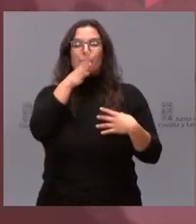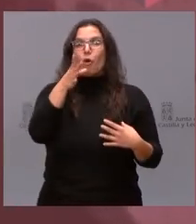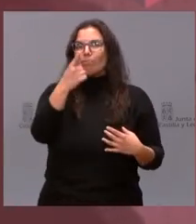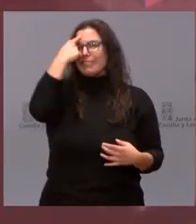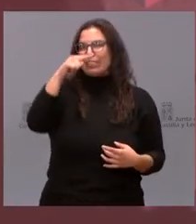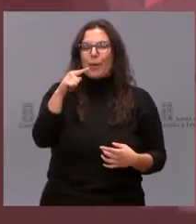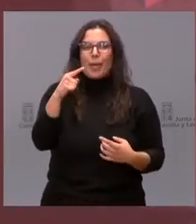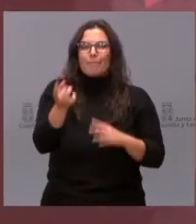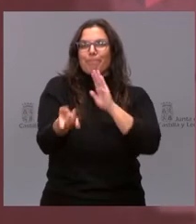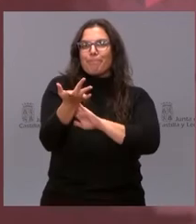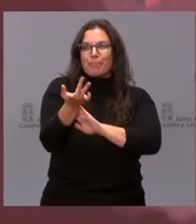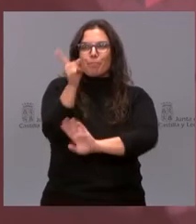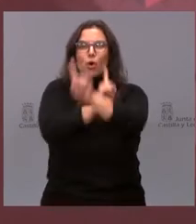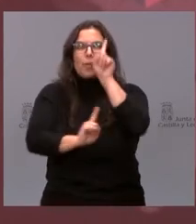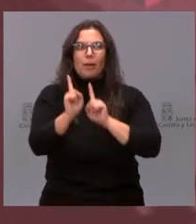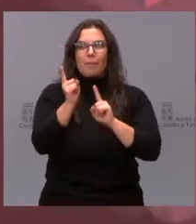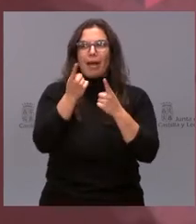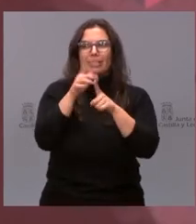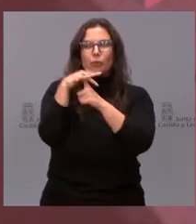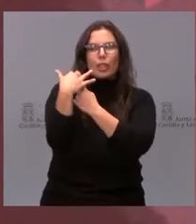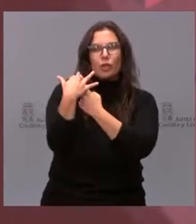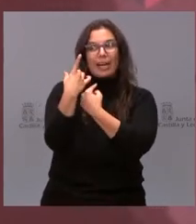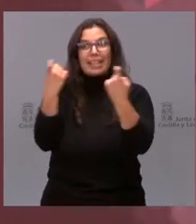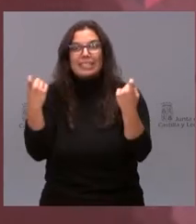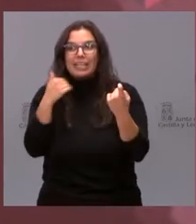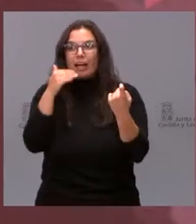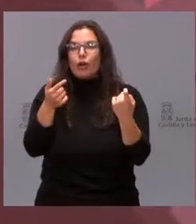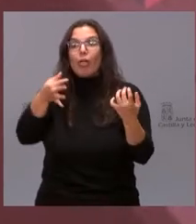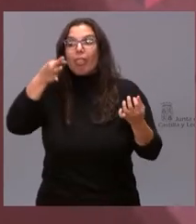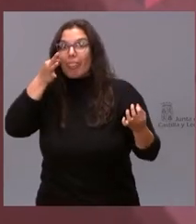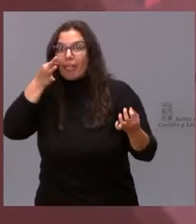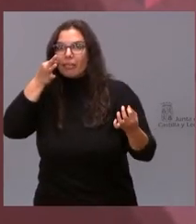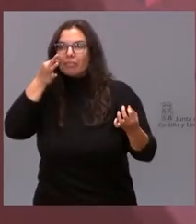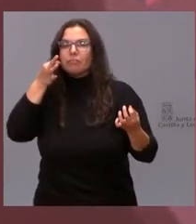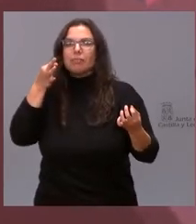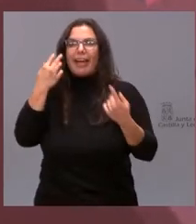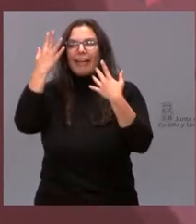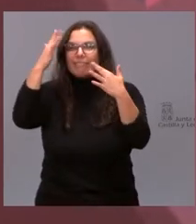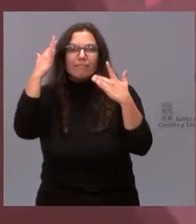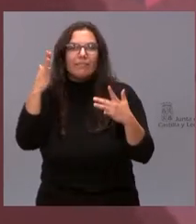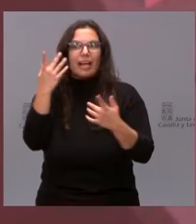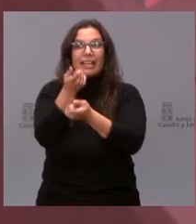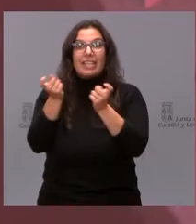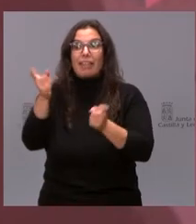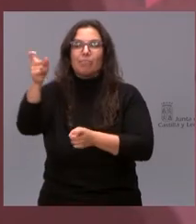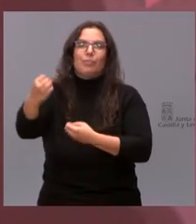inmediata cuáles son los problemas, las circunstancias que cambian, los deseos, las necesidades de la gente. Por